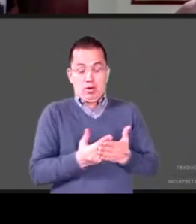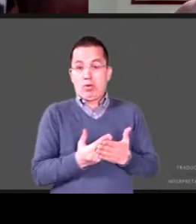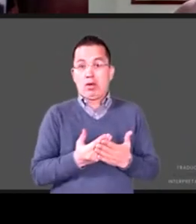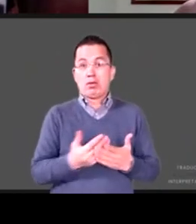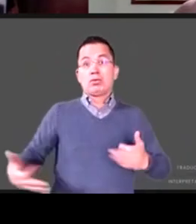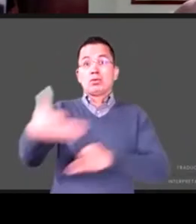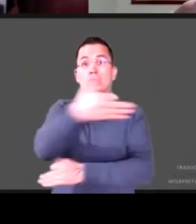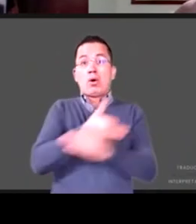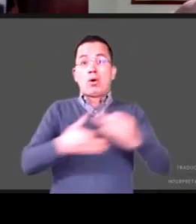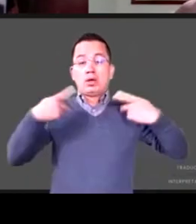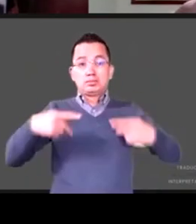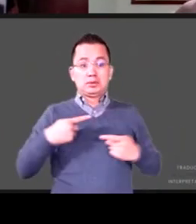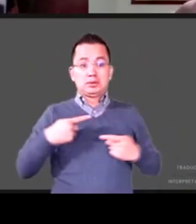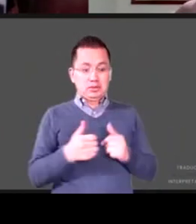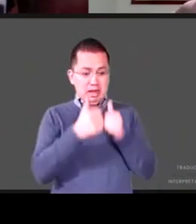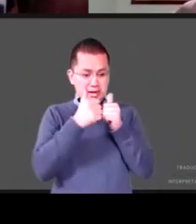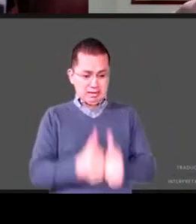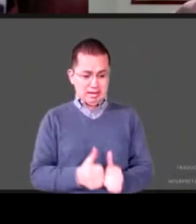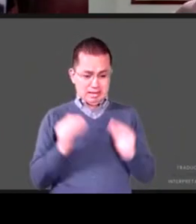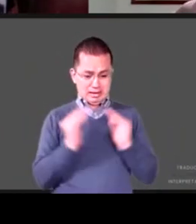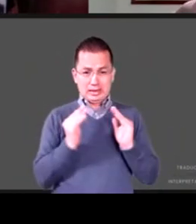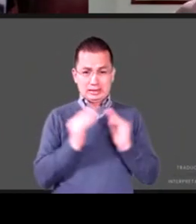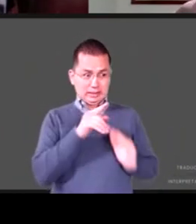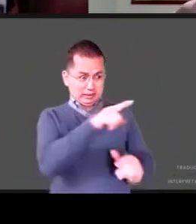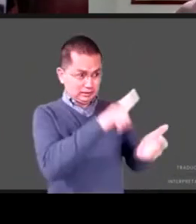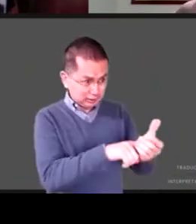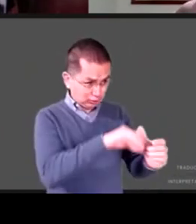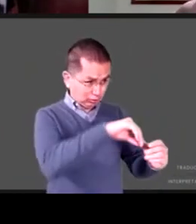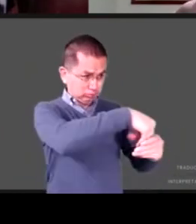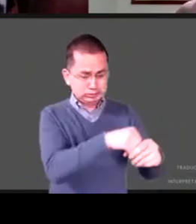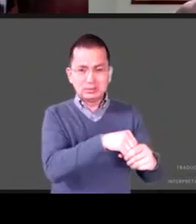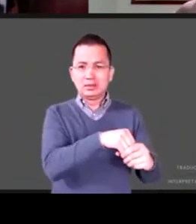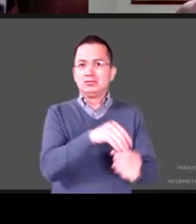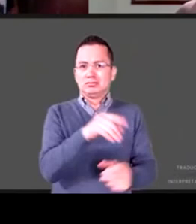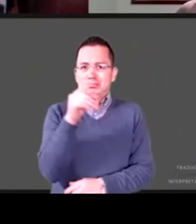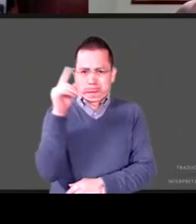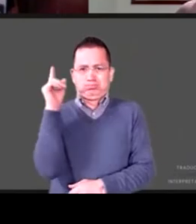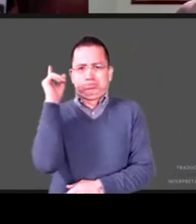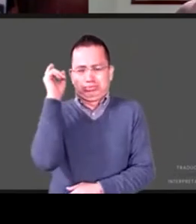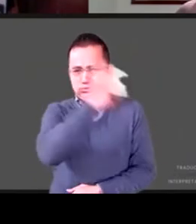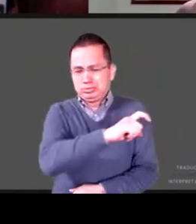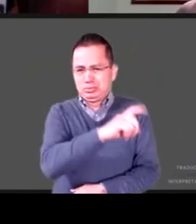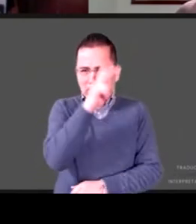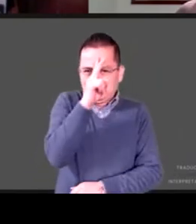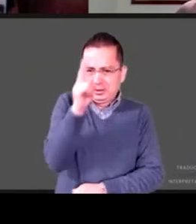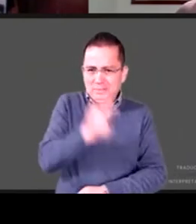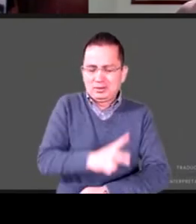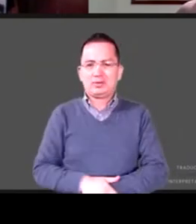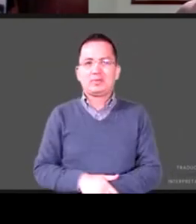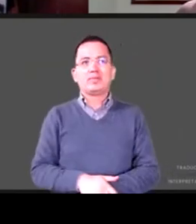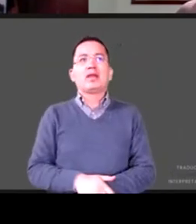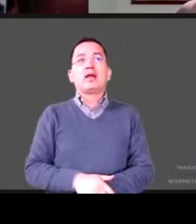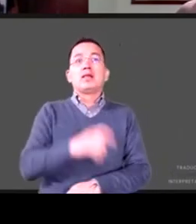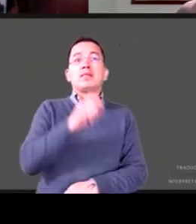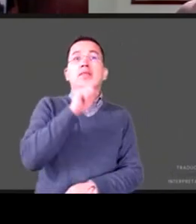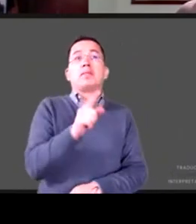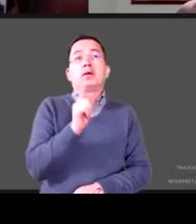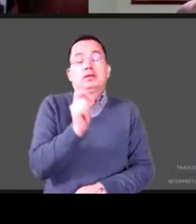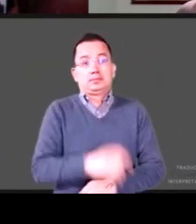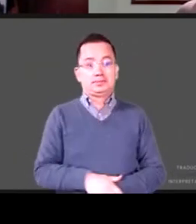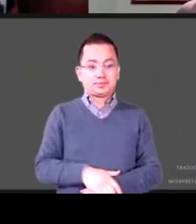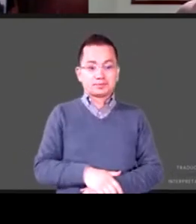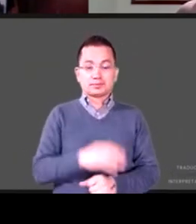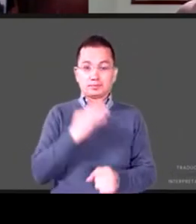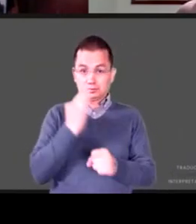con un elemento que yo pongo a consideración yo no veo que la pandemia no hay ningún indicador de la